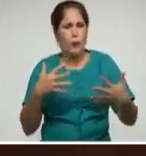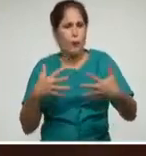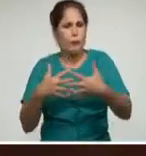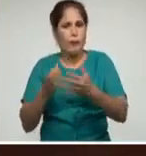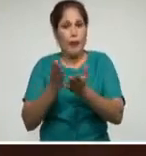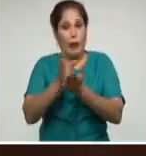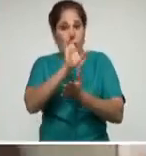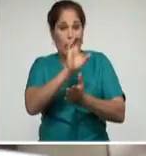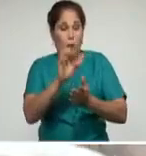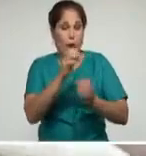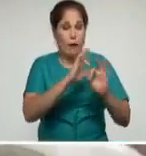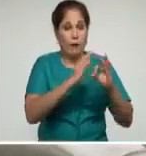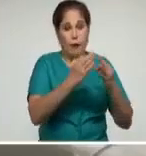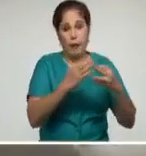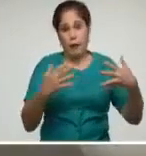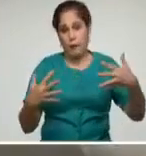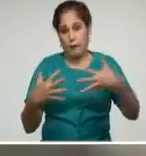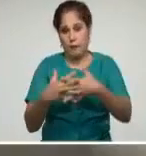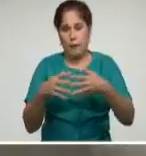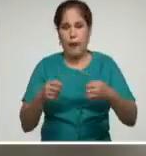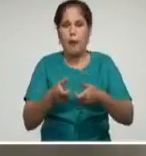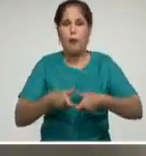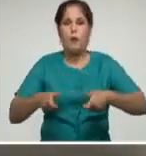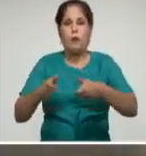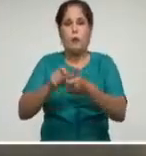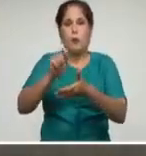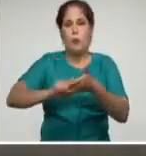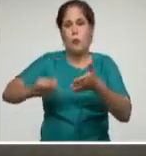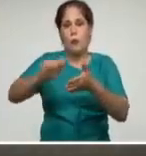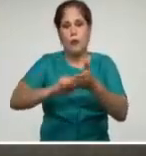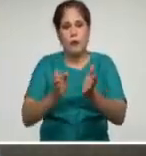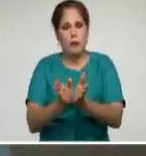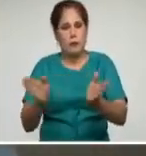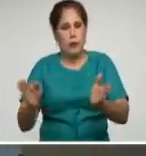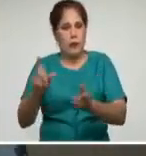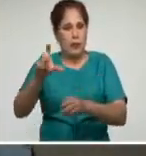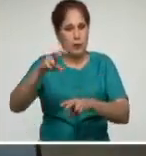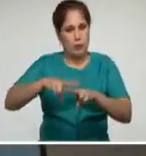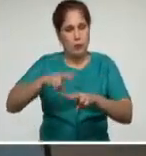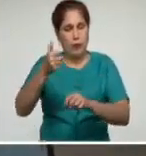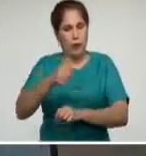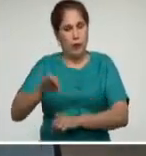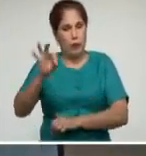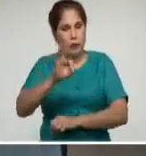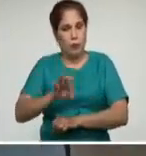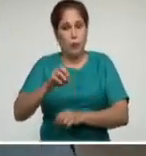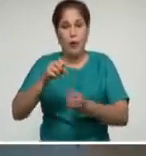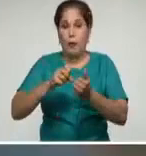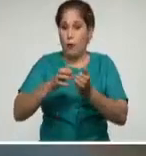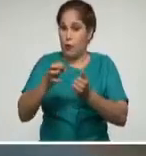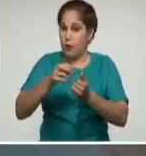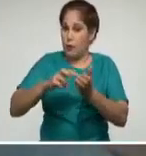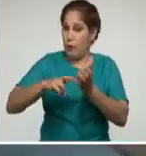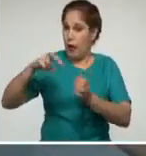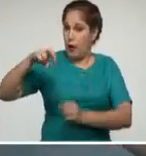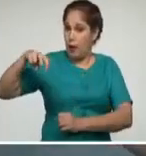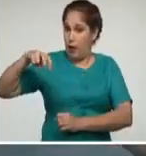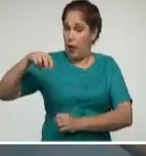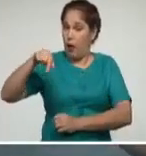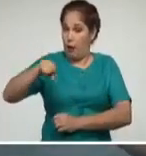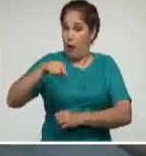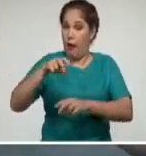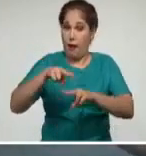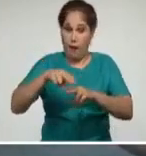educativas. Consejos populares de San Miguel del Padrón, Centro Habana, 10 de Octubre y Marianao, municipios capitalinos